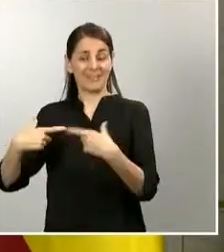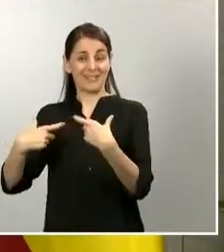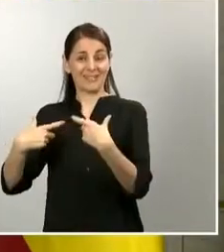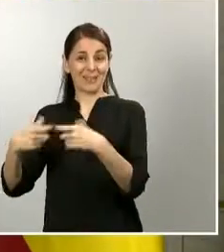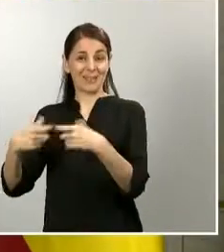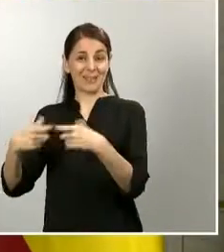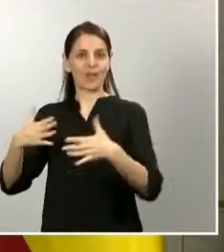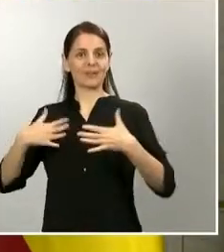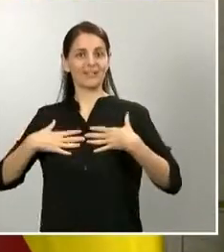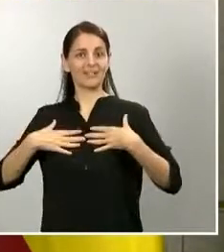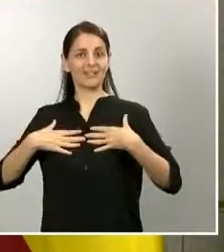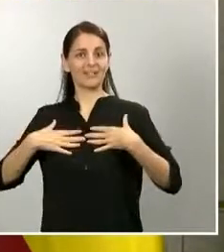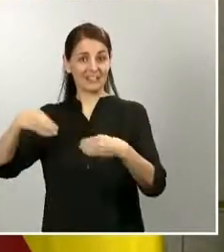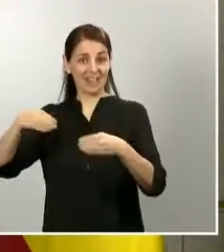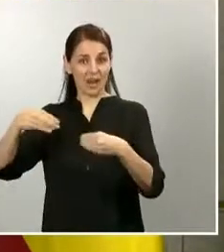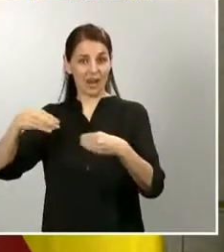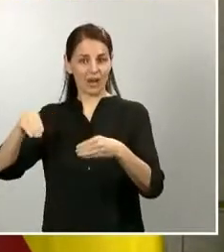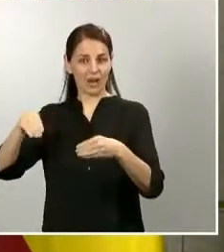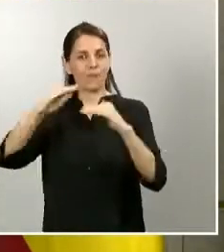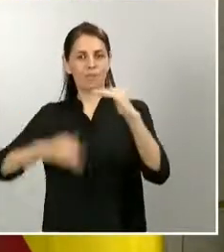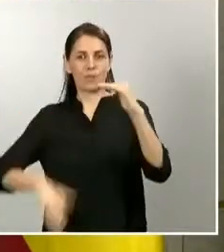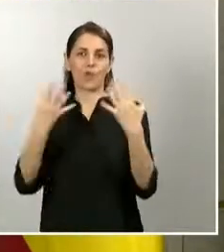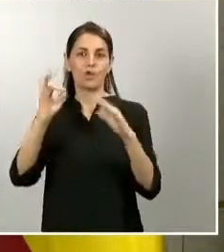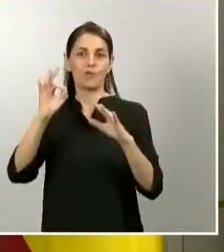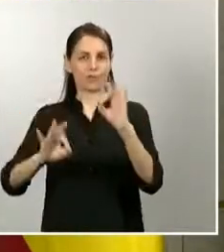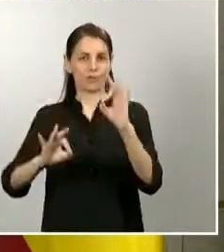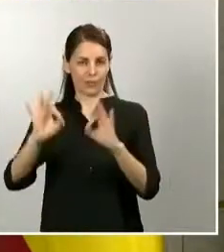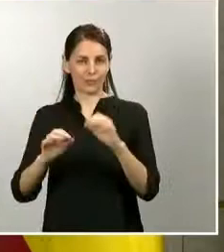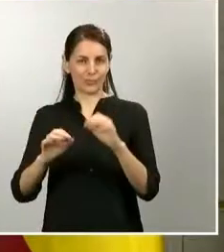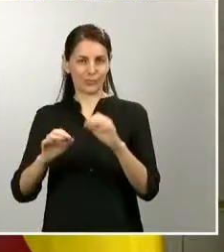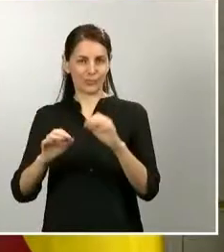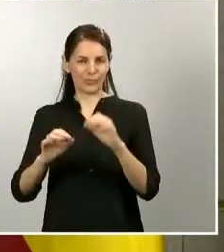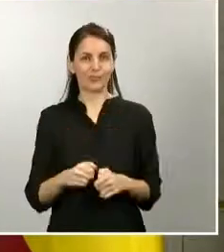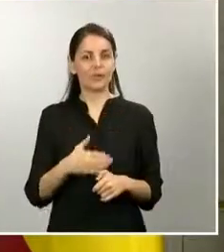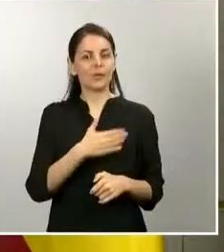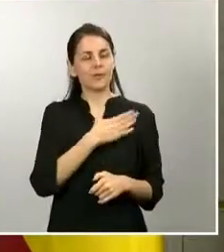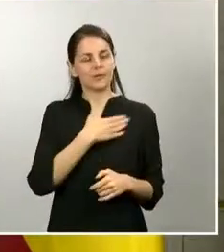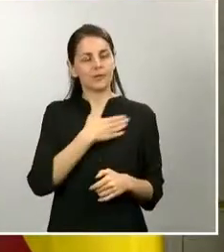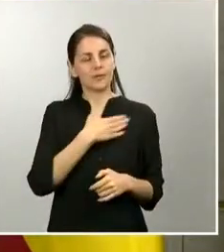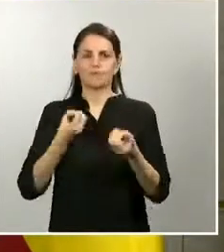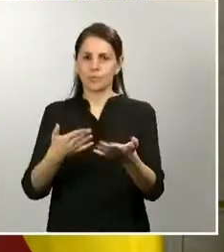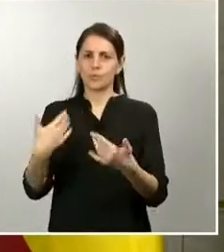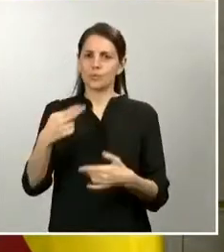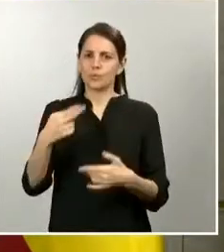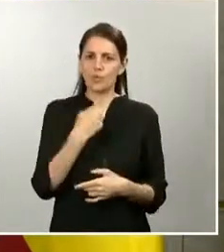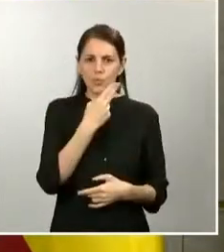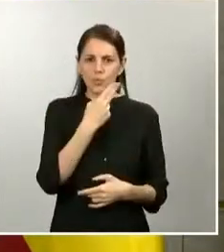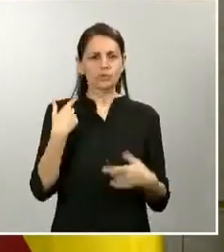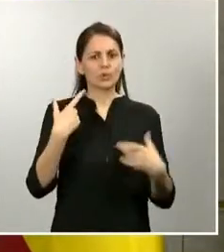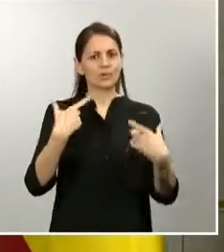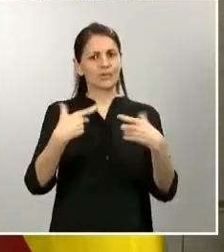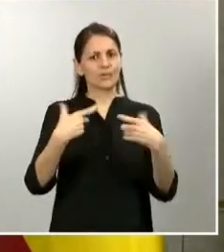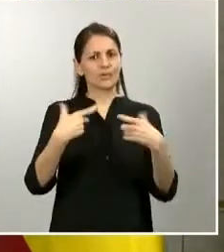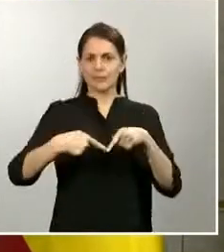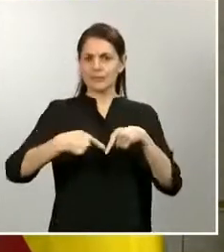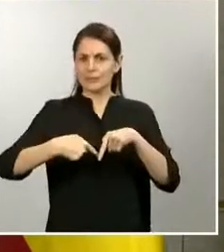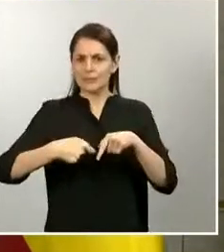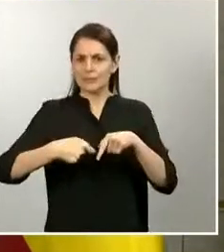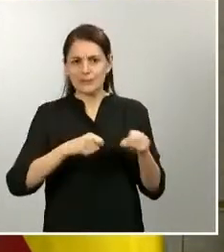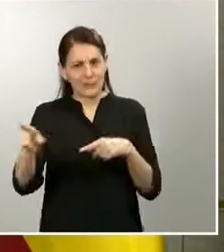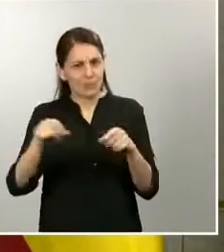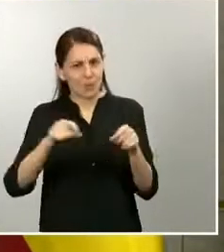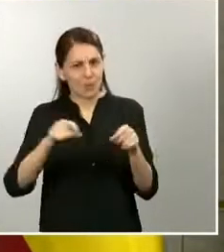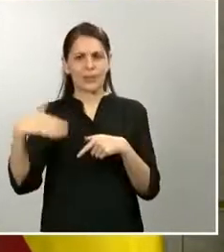este punto me gustaría destacar de nuevo el gran compromiso de todo el sector del transporte y la logística para no parar en los días festivos y poder así